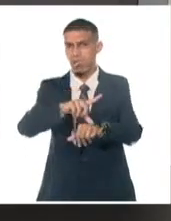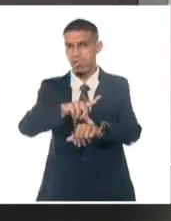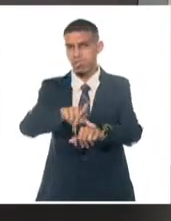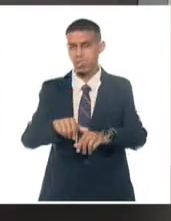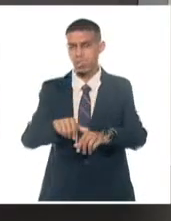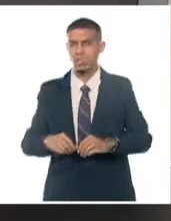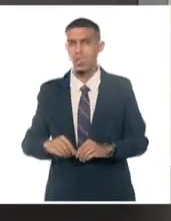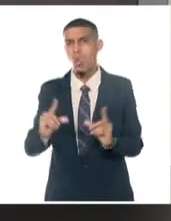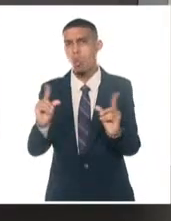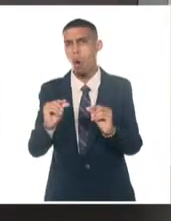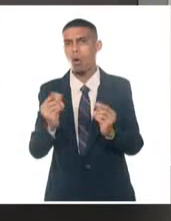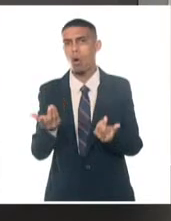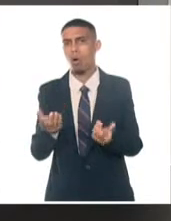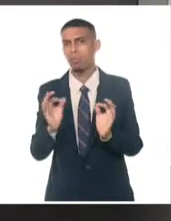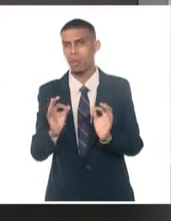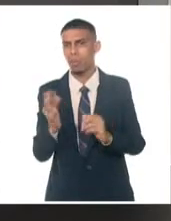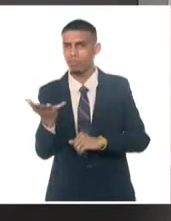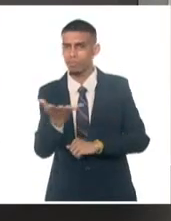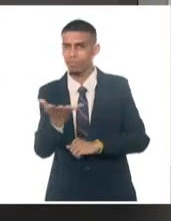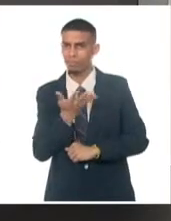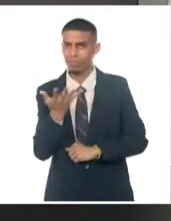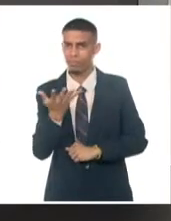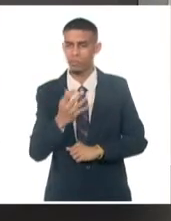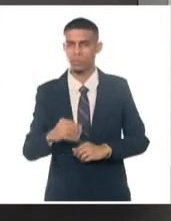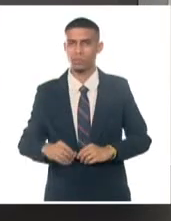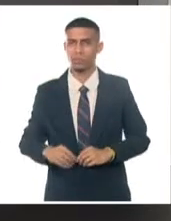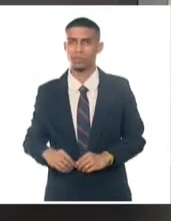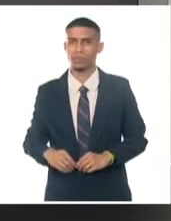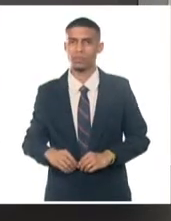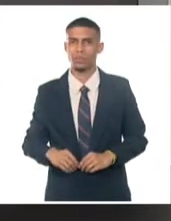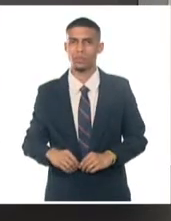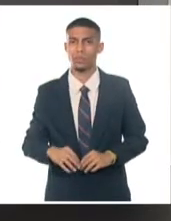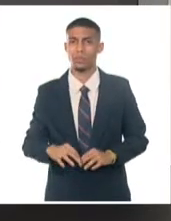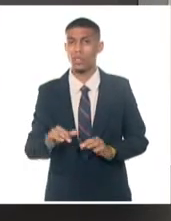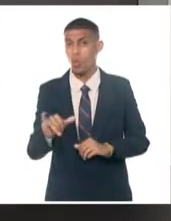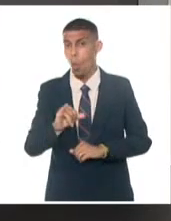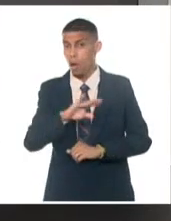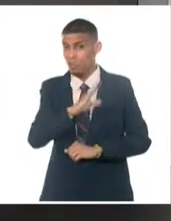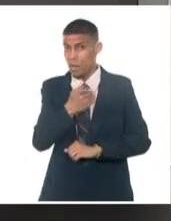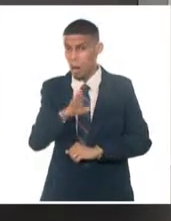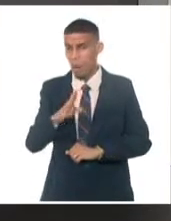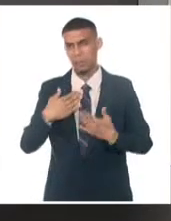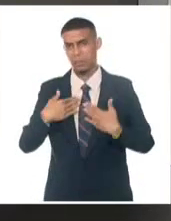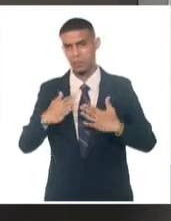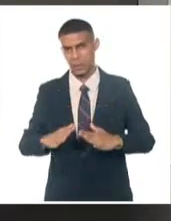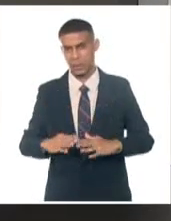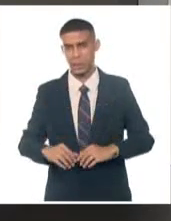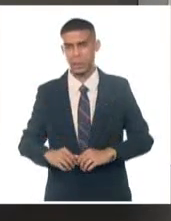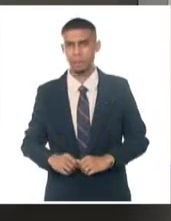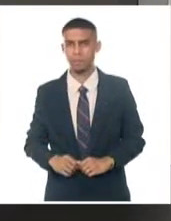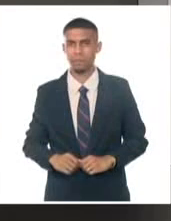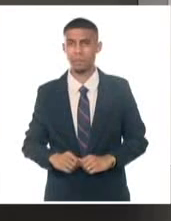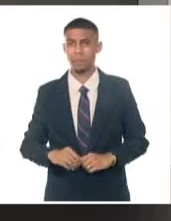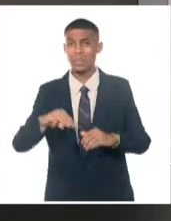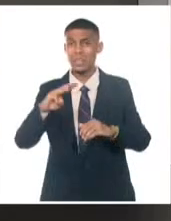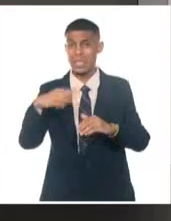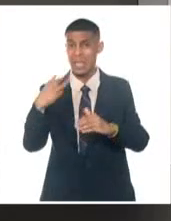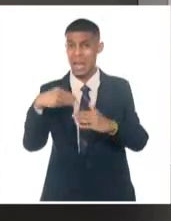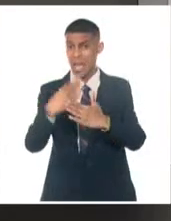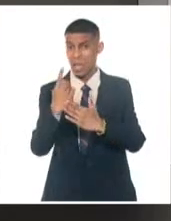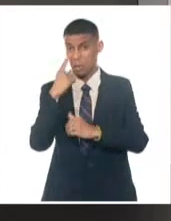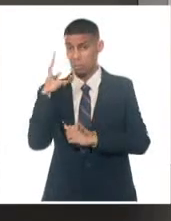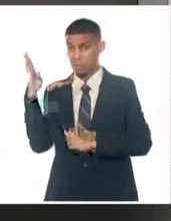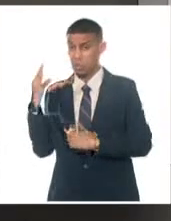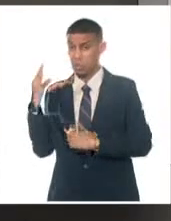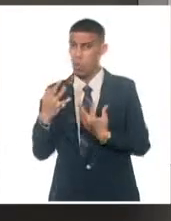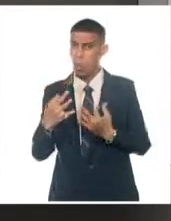con poco oleaje en ambas costas de la región oriental y la mar estará tranquila en el resto de los litorales. Para los próximos tres días, condiciones